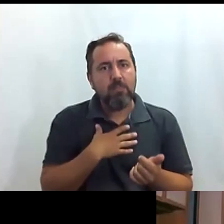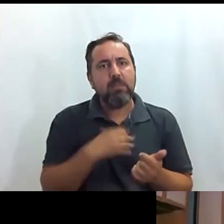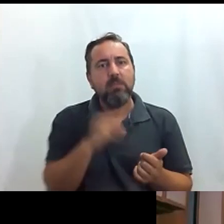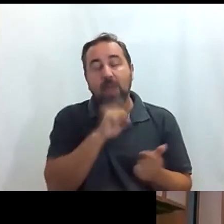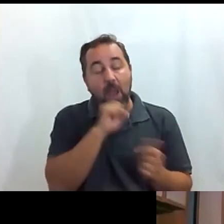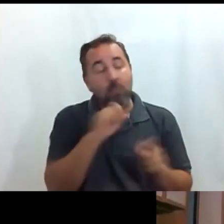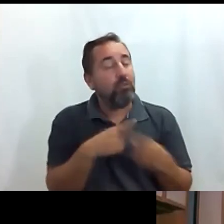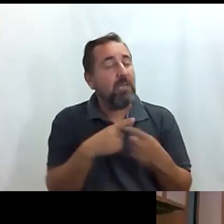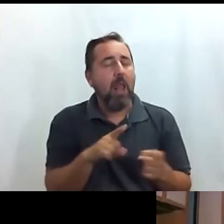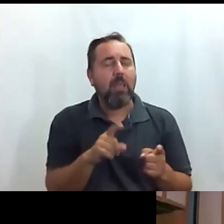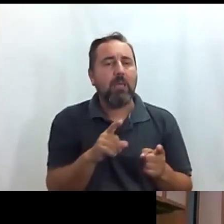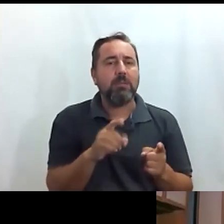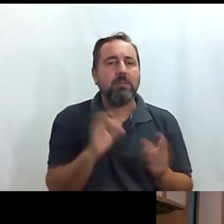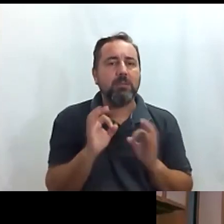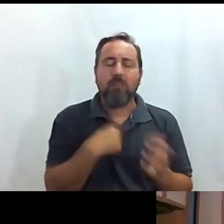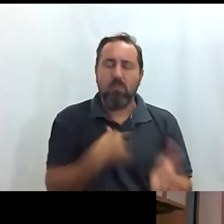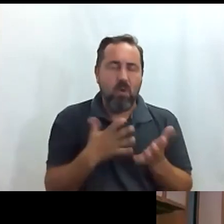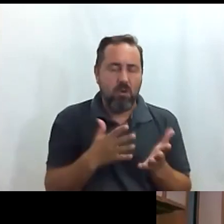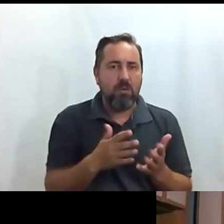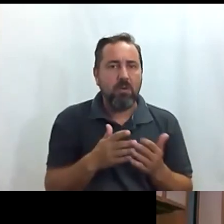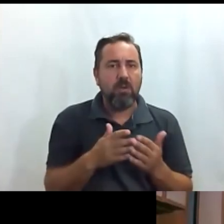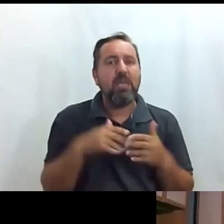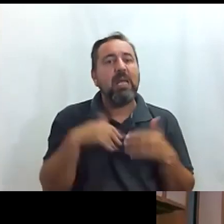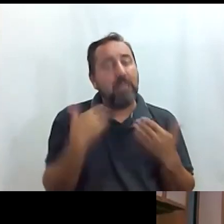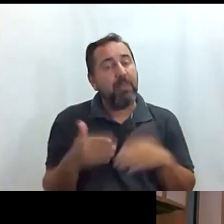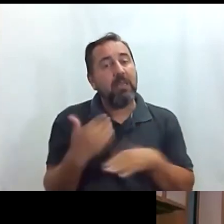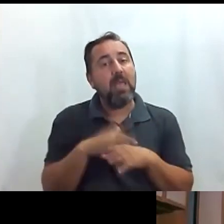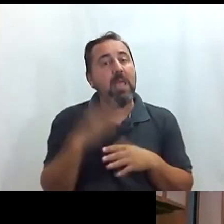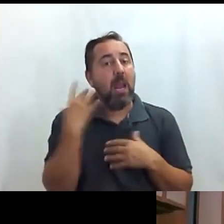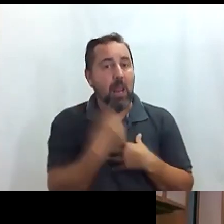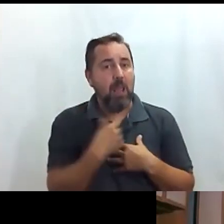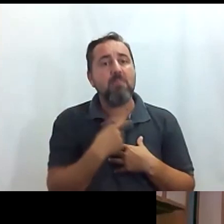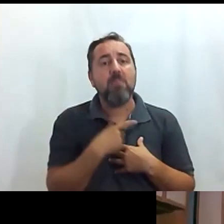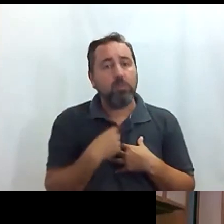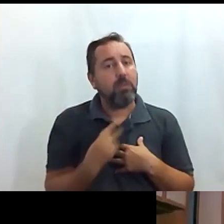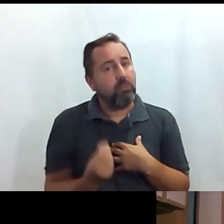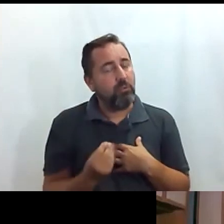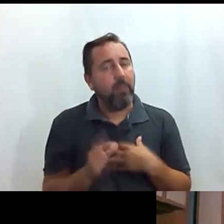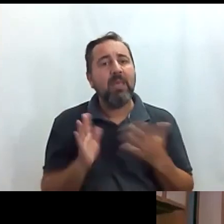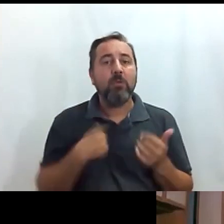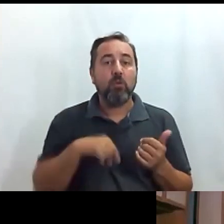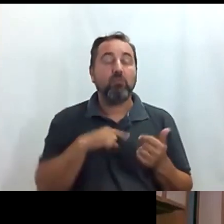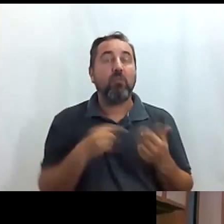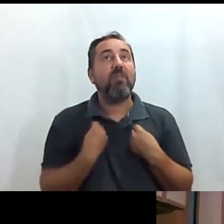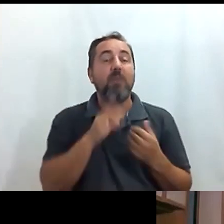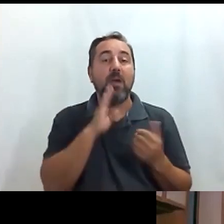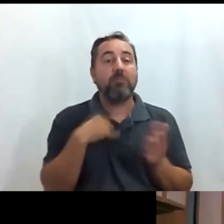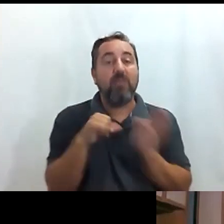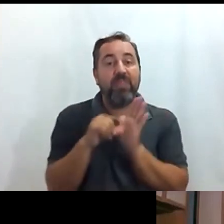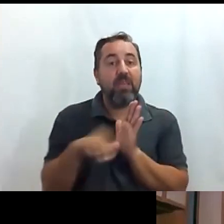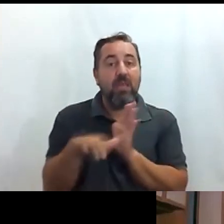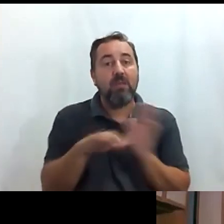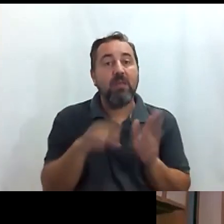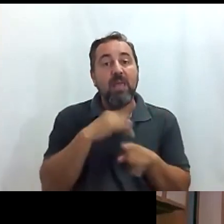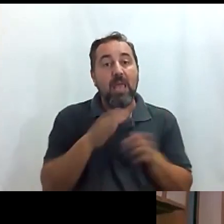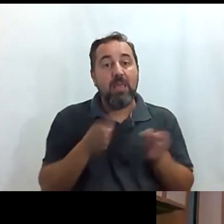chiflan Alcalá también a mí me gusta la calle Alcalá también es que nosotros vivíamos cerca la calle